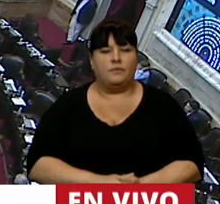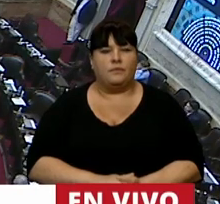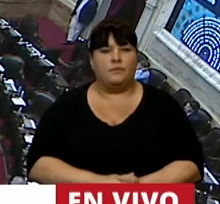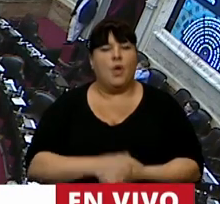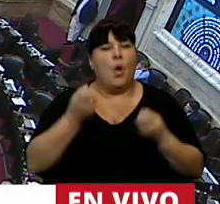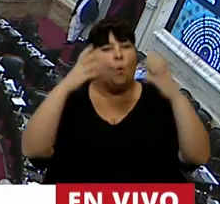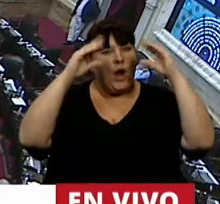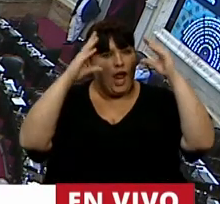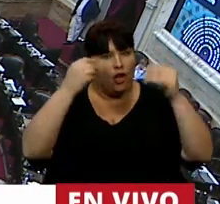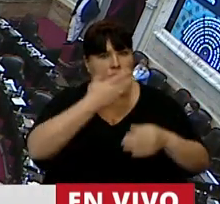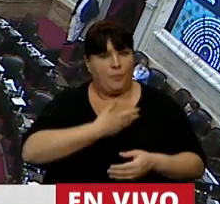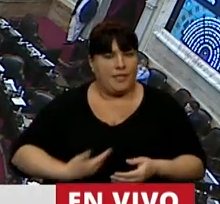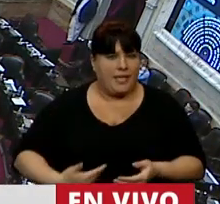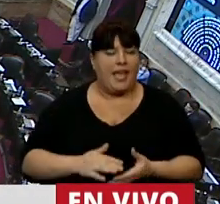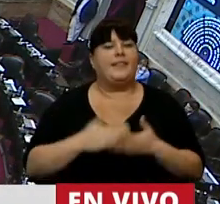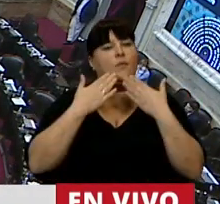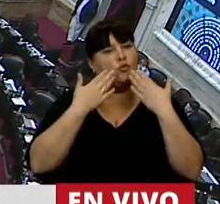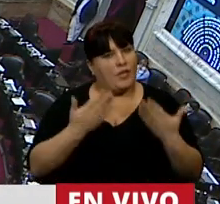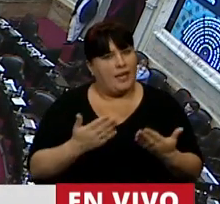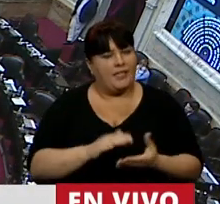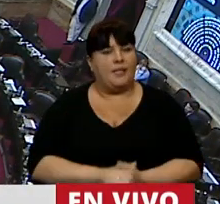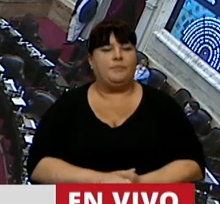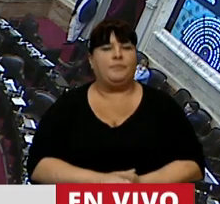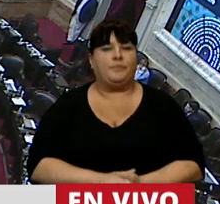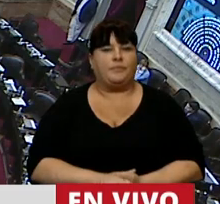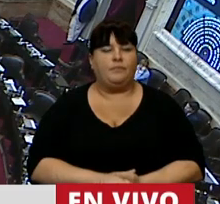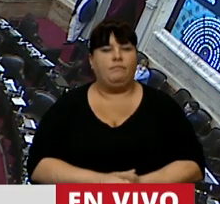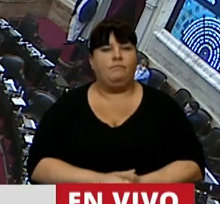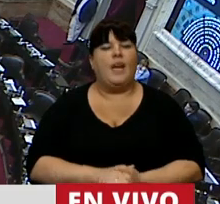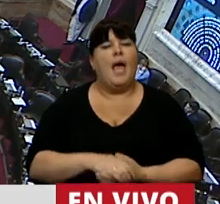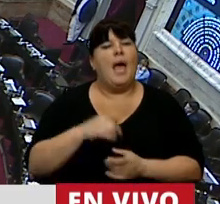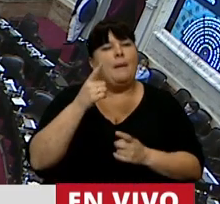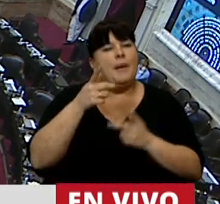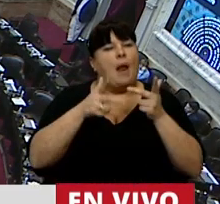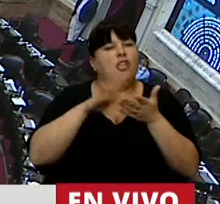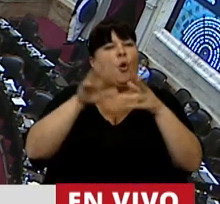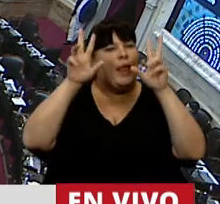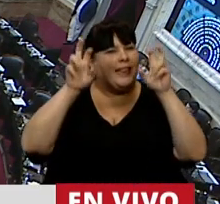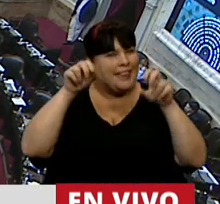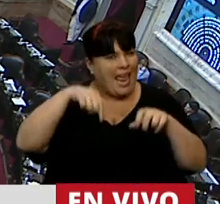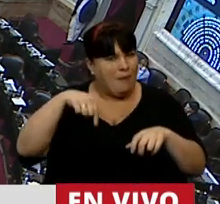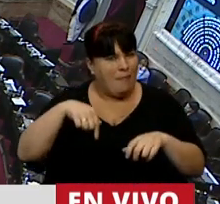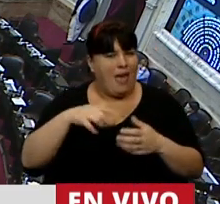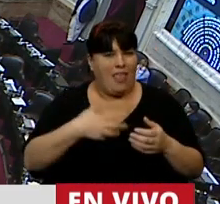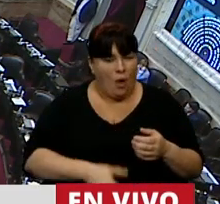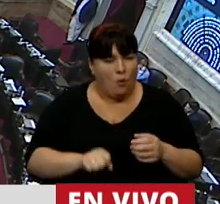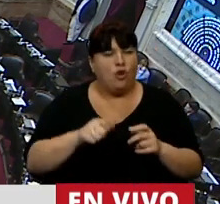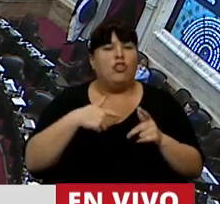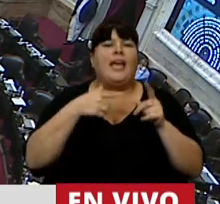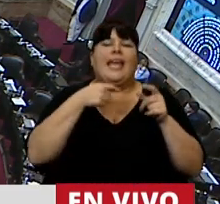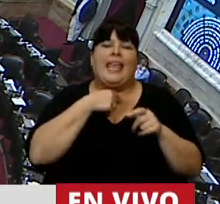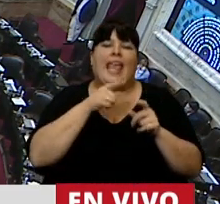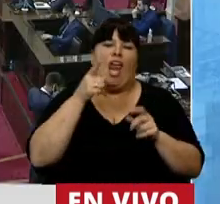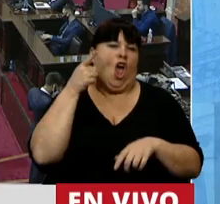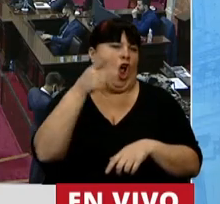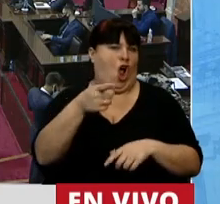Buenas noches, señor presidente. Muchas gracias. Antes de referirme al tema que hoy nos convoca, quiero hacer